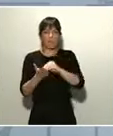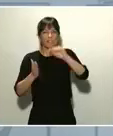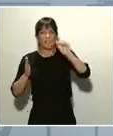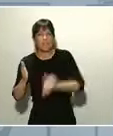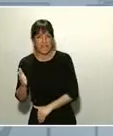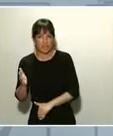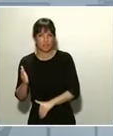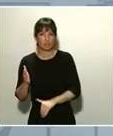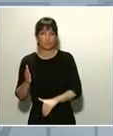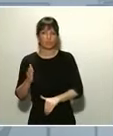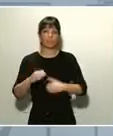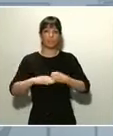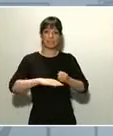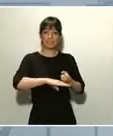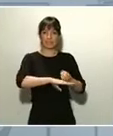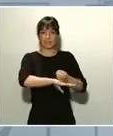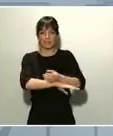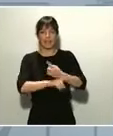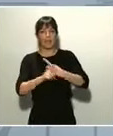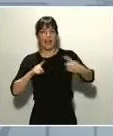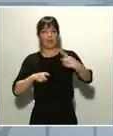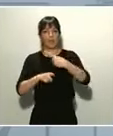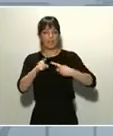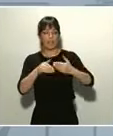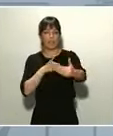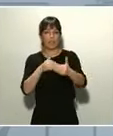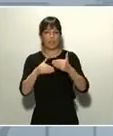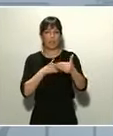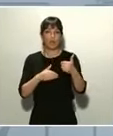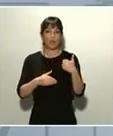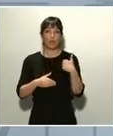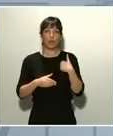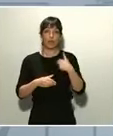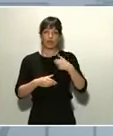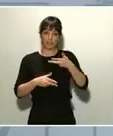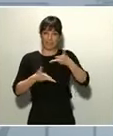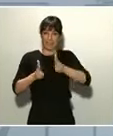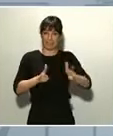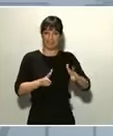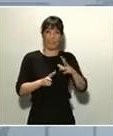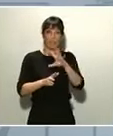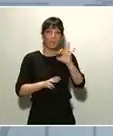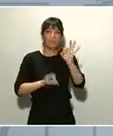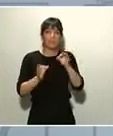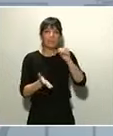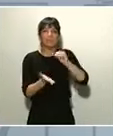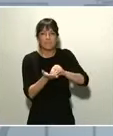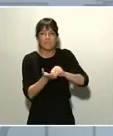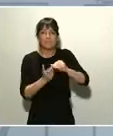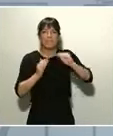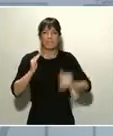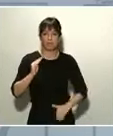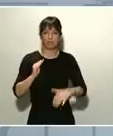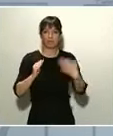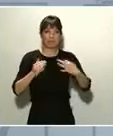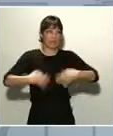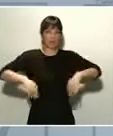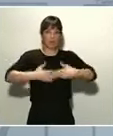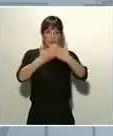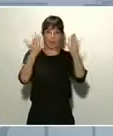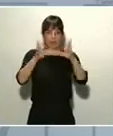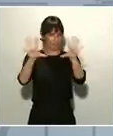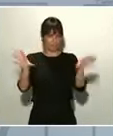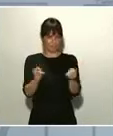larga y media distancia, la ocupación es 50 veces menos que en periodos ordinarios. Por tanto, ¿qué es lo que quiero decir con esto?